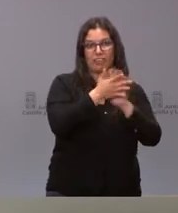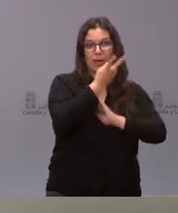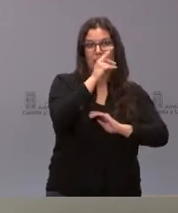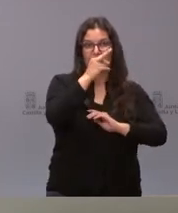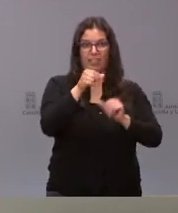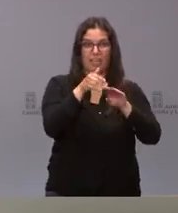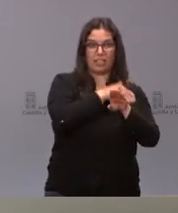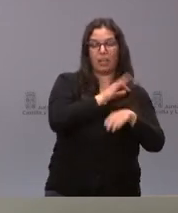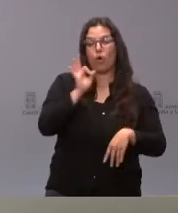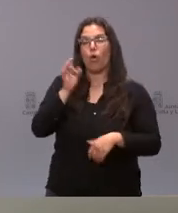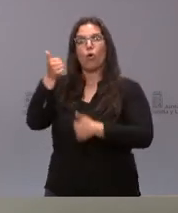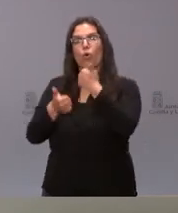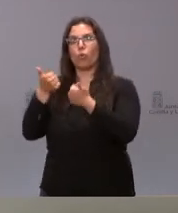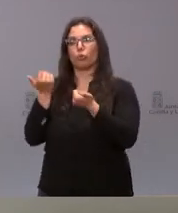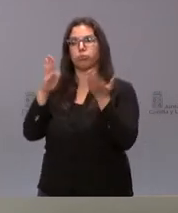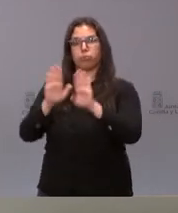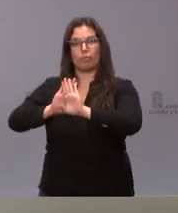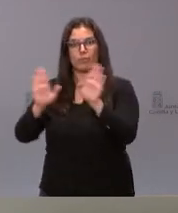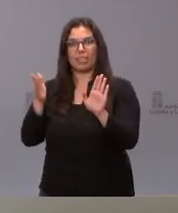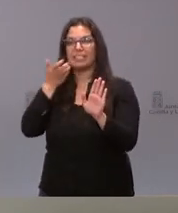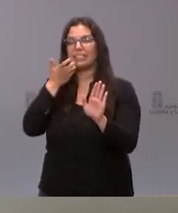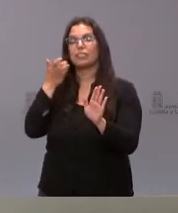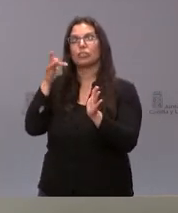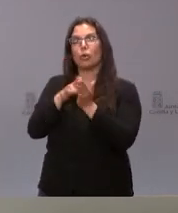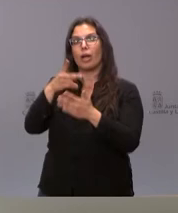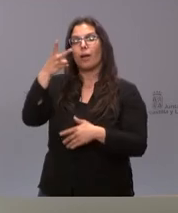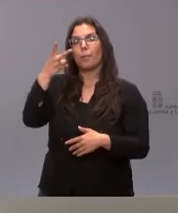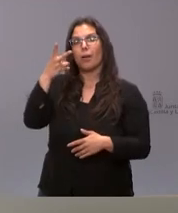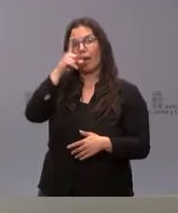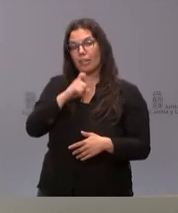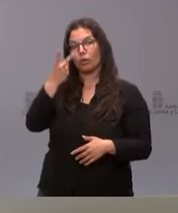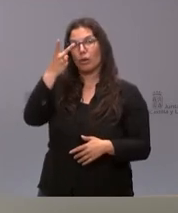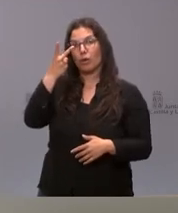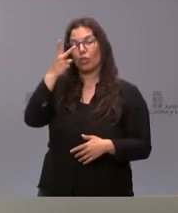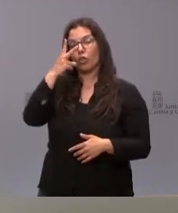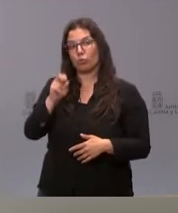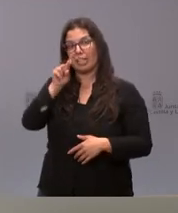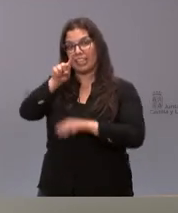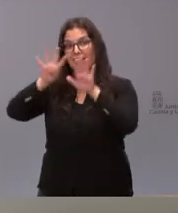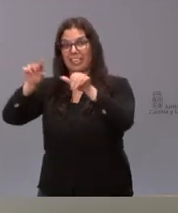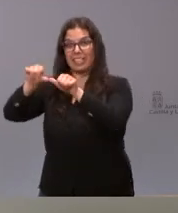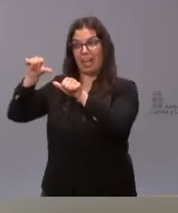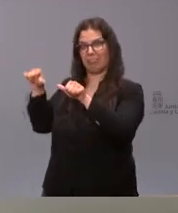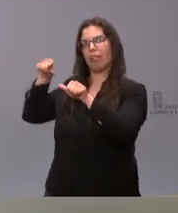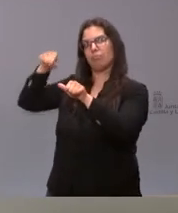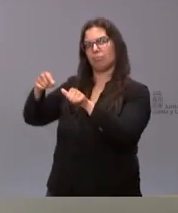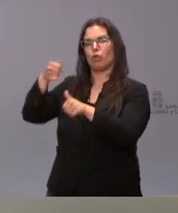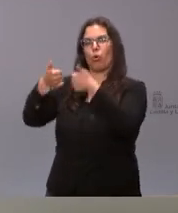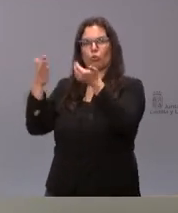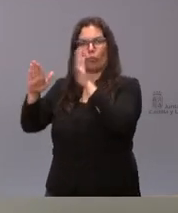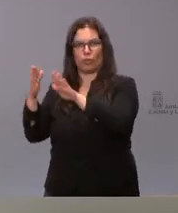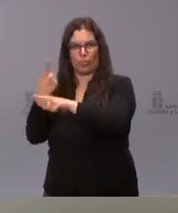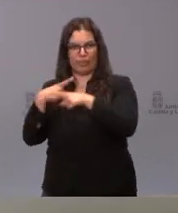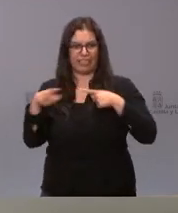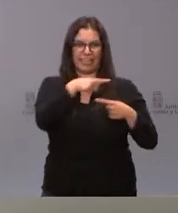concursos si simplemente llevan ese periodo con anterioridad al 1 de enero del año 2016, la distribución por